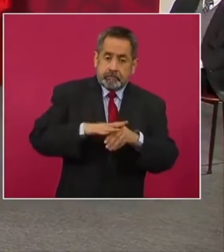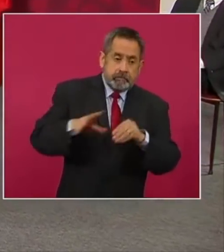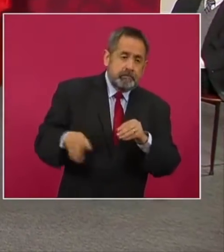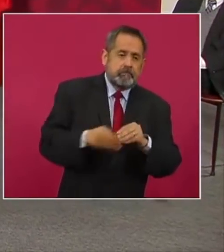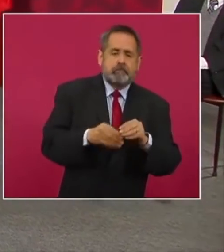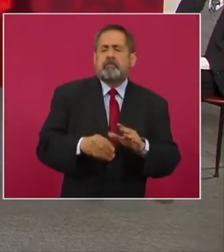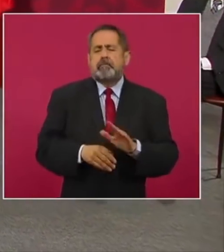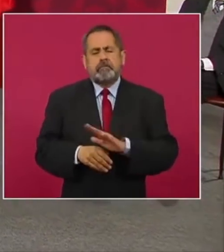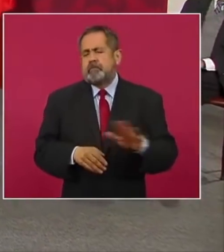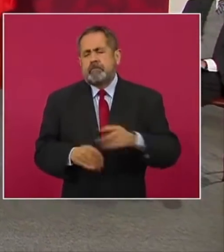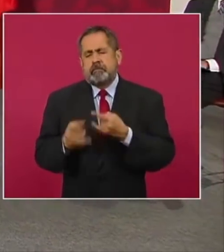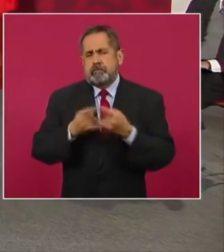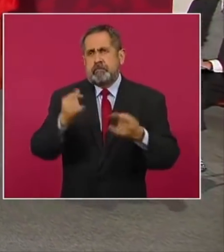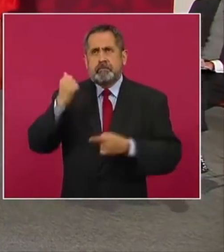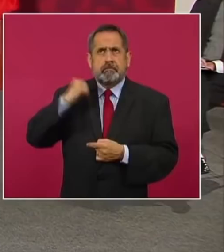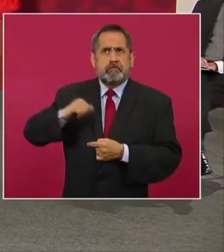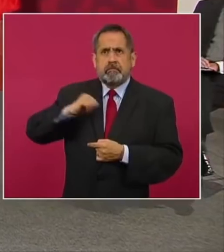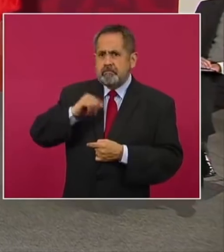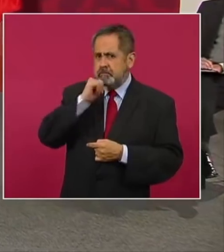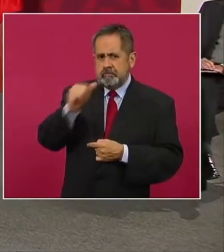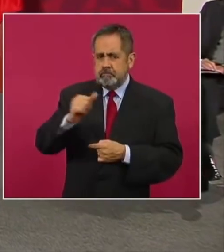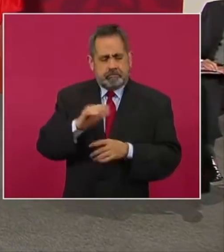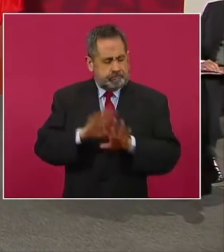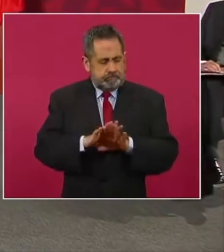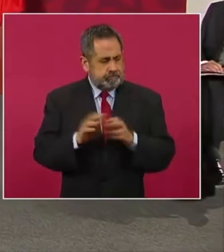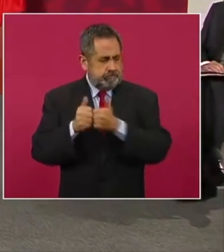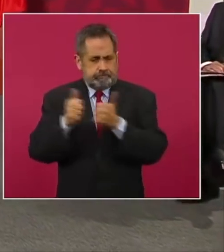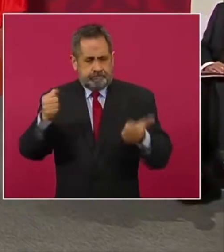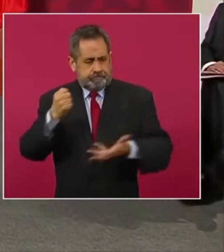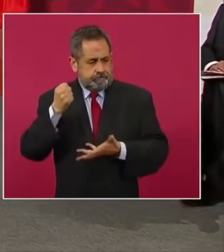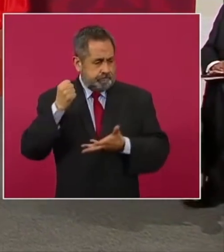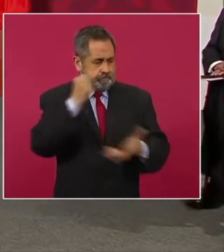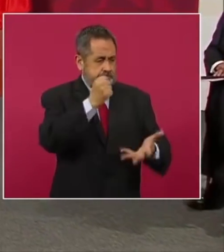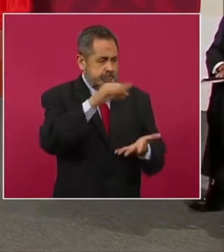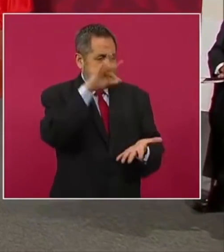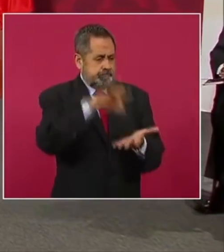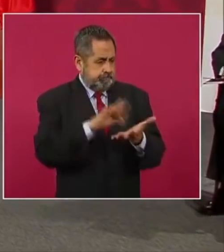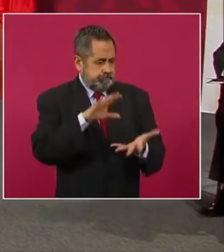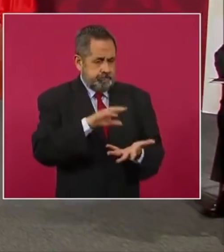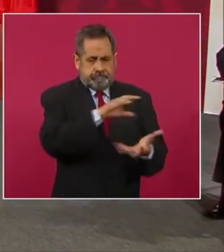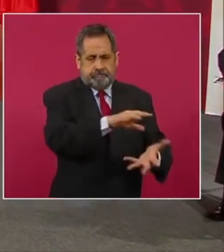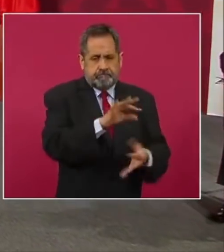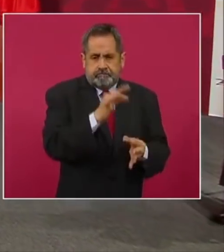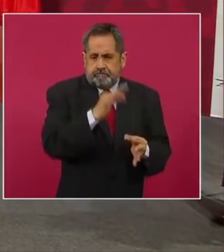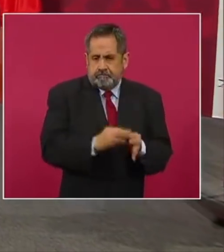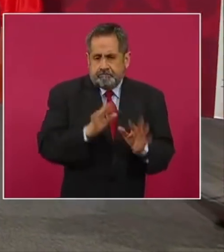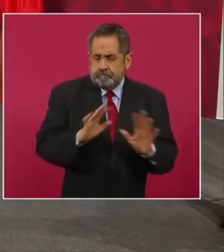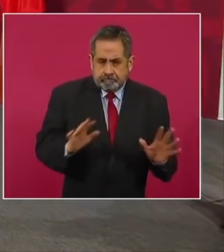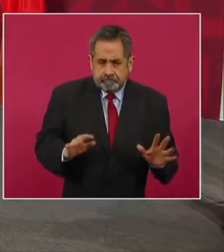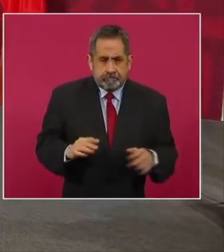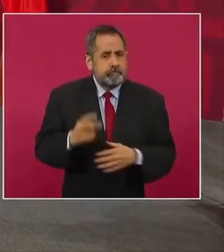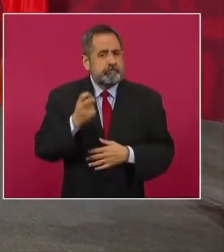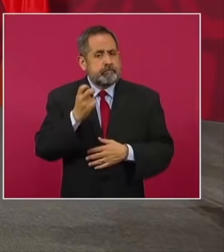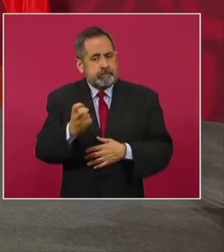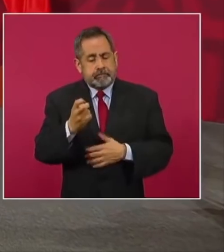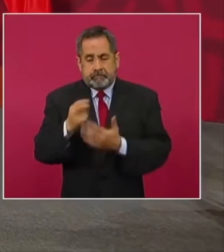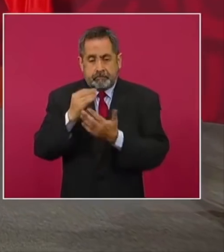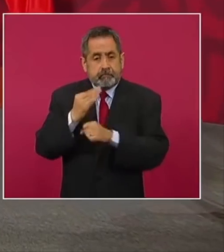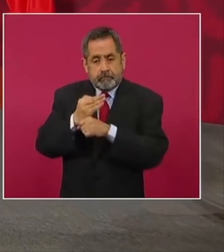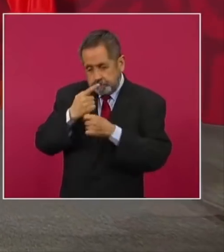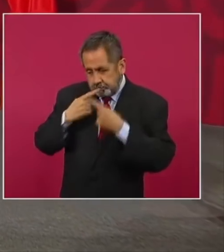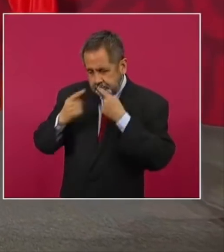presupuestal a los órganos autónomos. De tal manera que esto que es una respetuosa